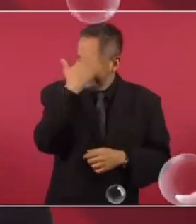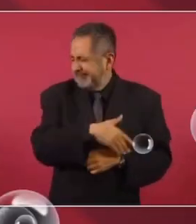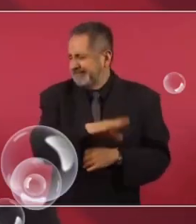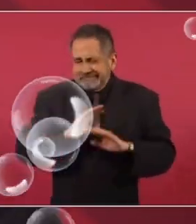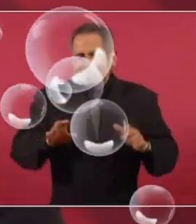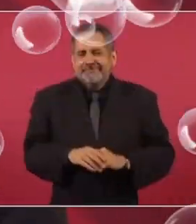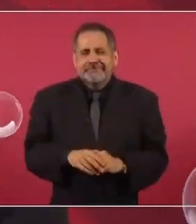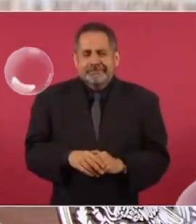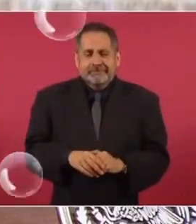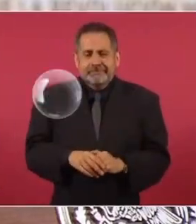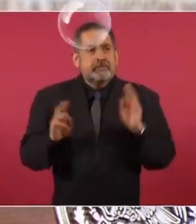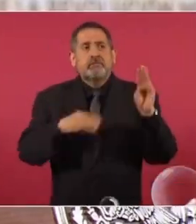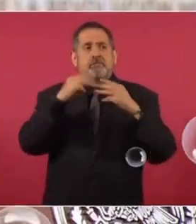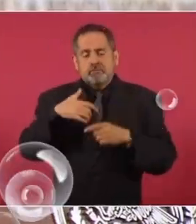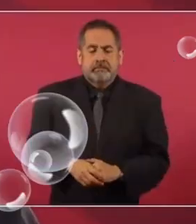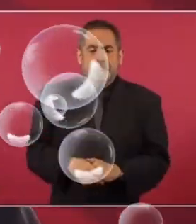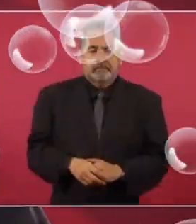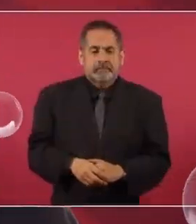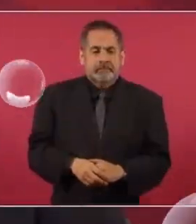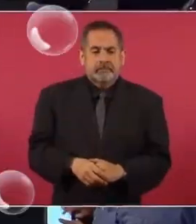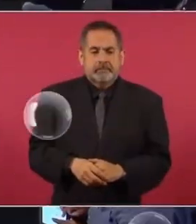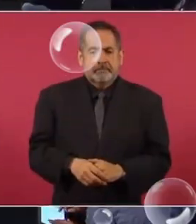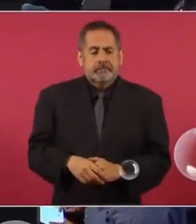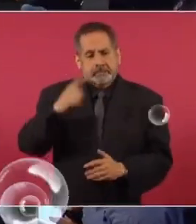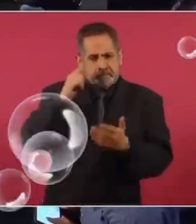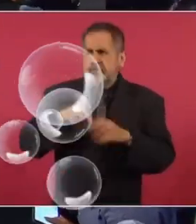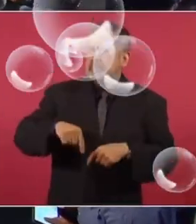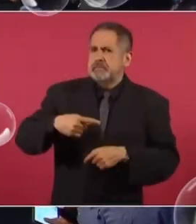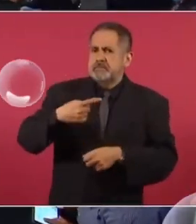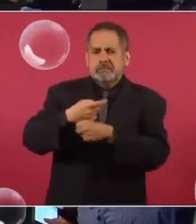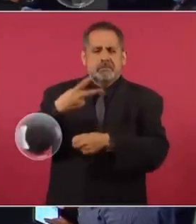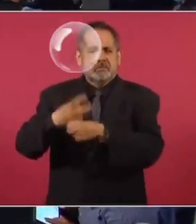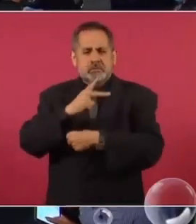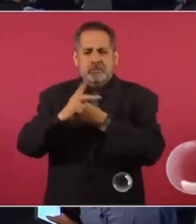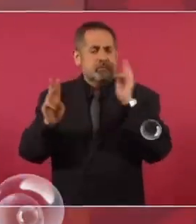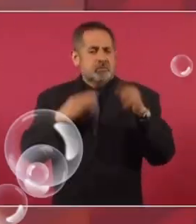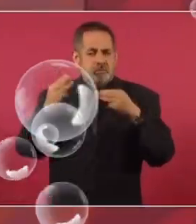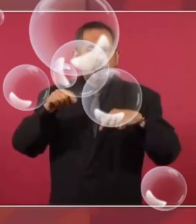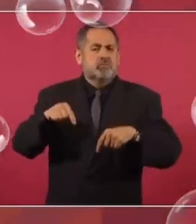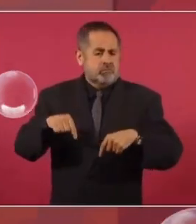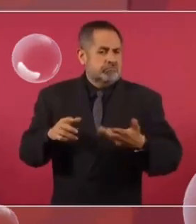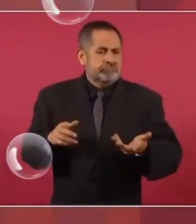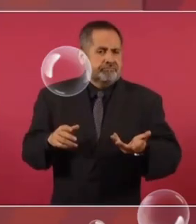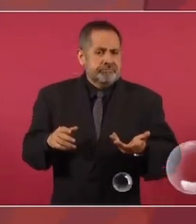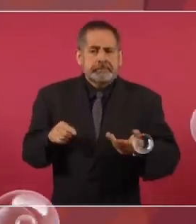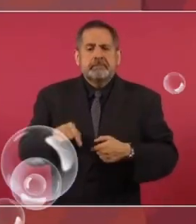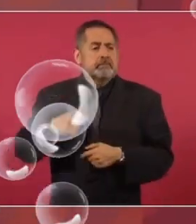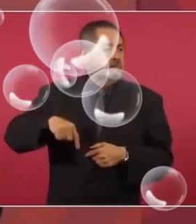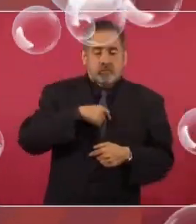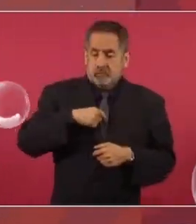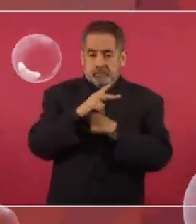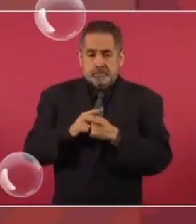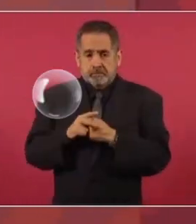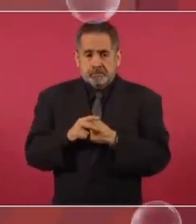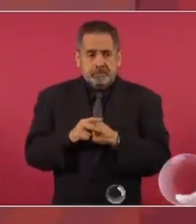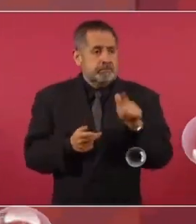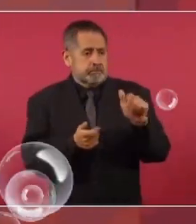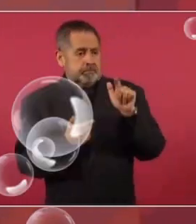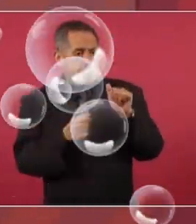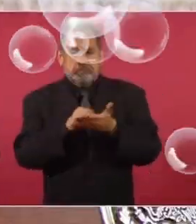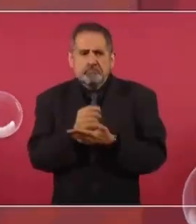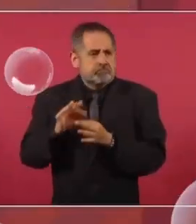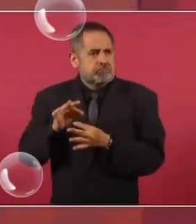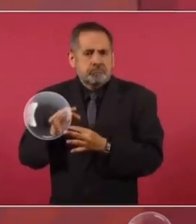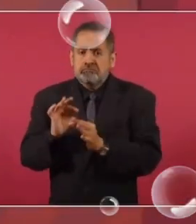en el mundo. Fuimos, yo creo, el primero o segundo país del mundo que no perdió recaudación